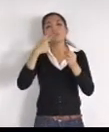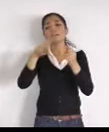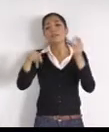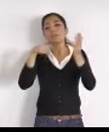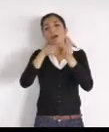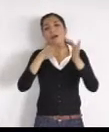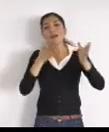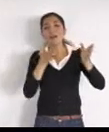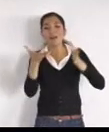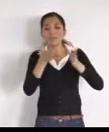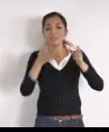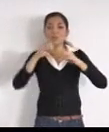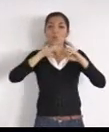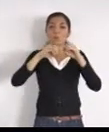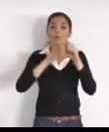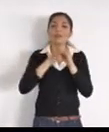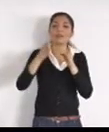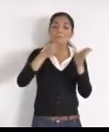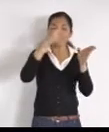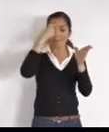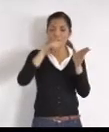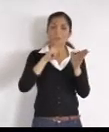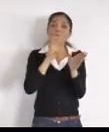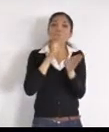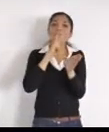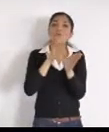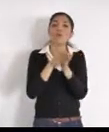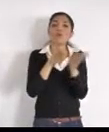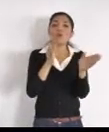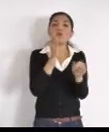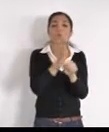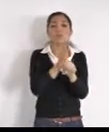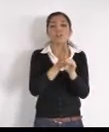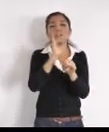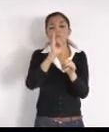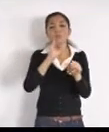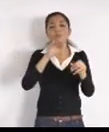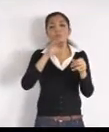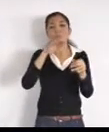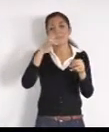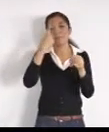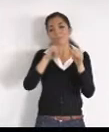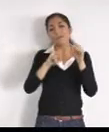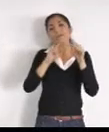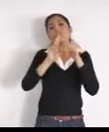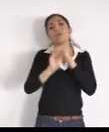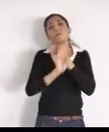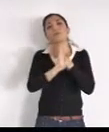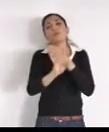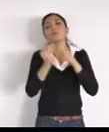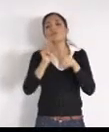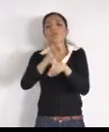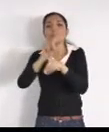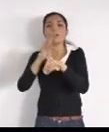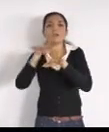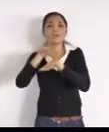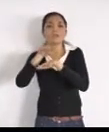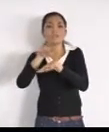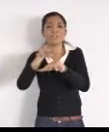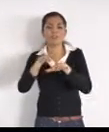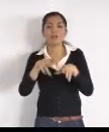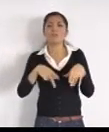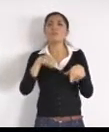ejecutando, para que, se provoquen, la menor cantidad, de problemas posibles, pero, no entendí, específicamente, en dónde, si me lo puedes pasar, y ampliar esa información, para